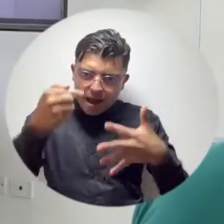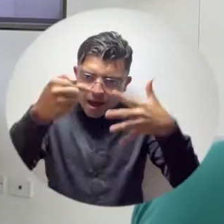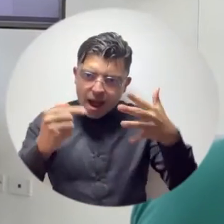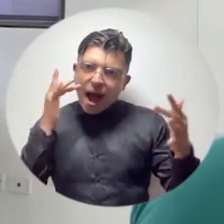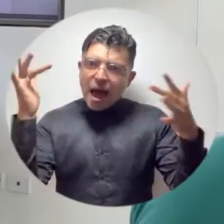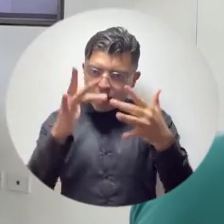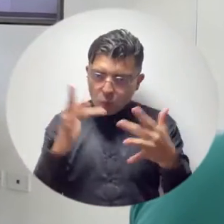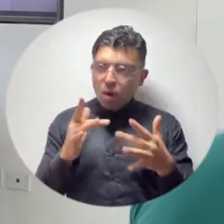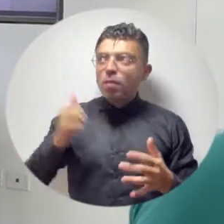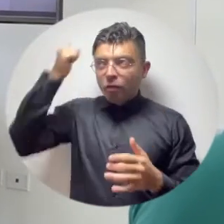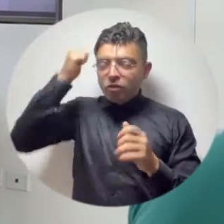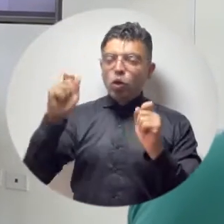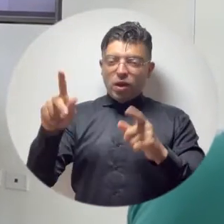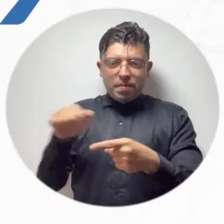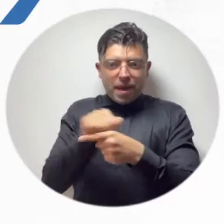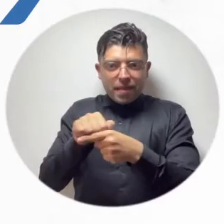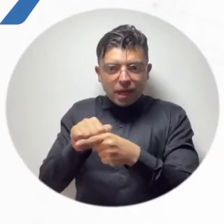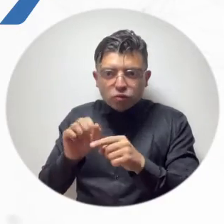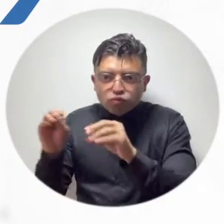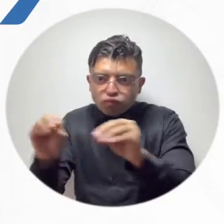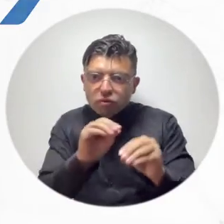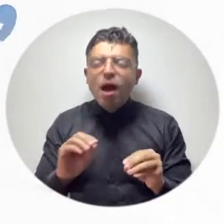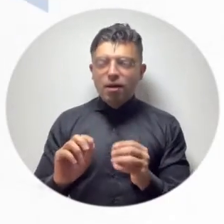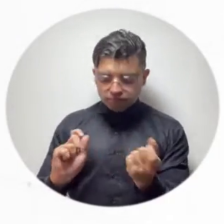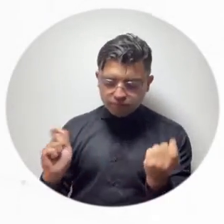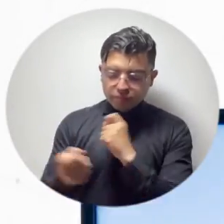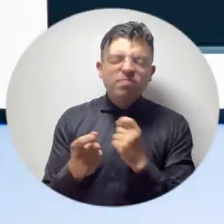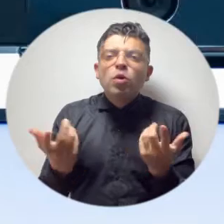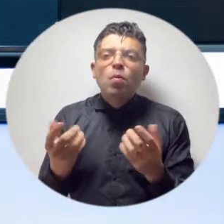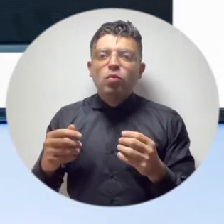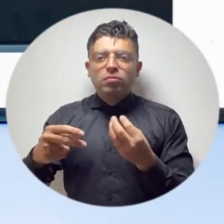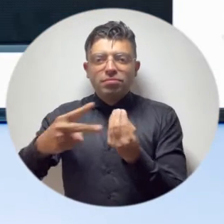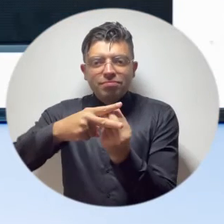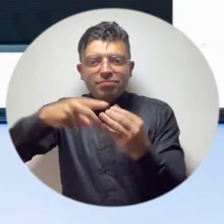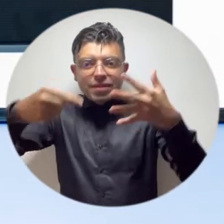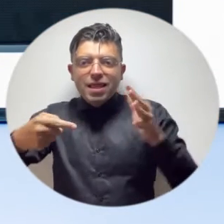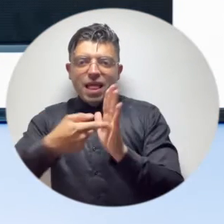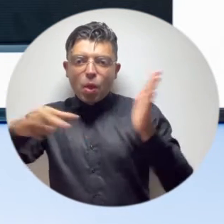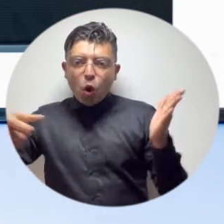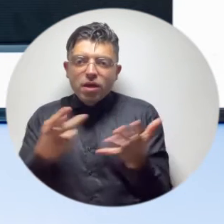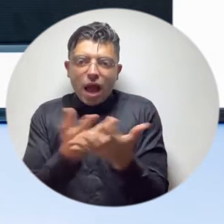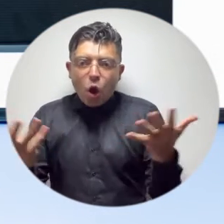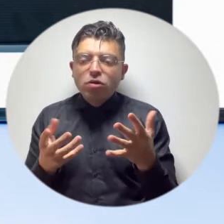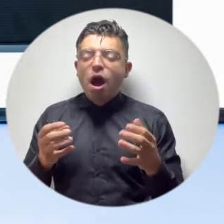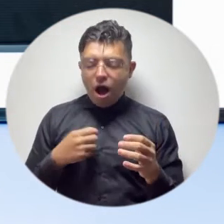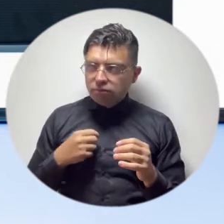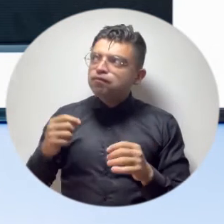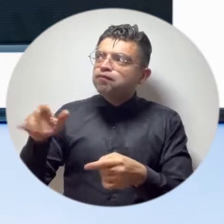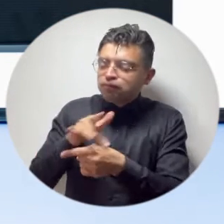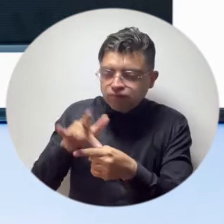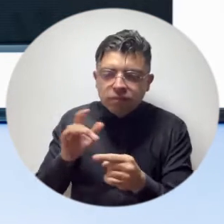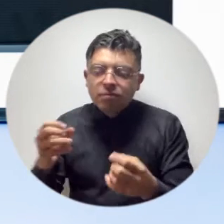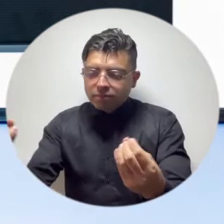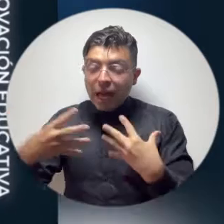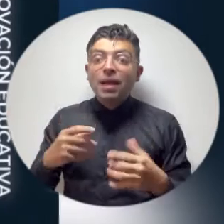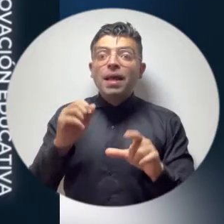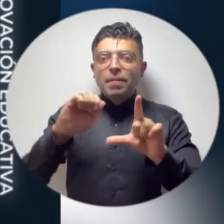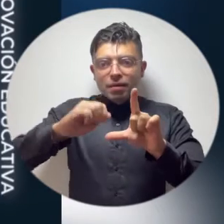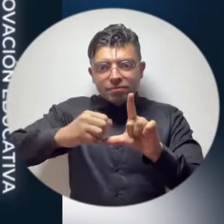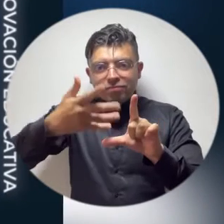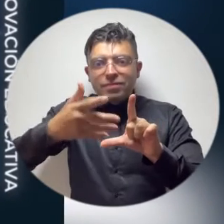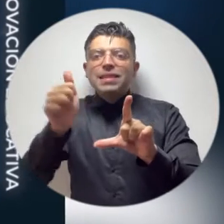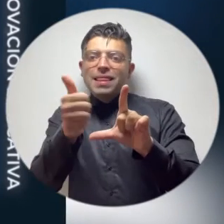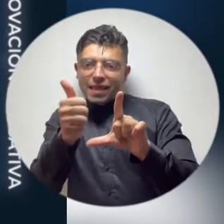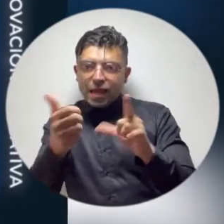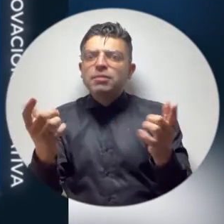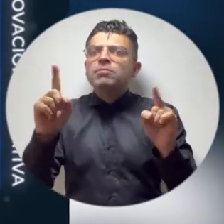los profesores transformáramos nuestra práctica docente. La adquisición de equipos de tecnología, el apoyo al bloque 10, la